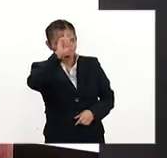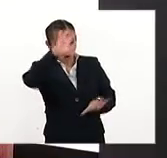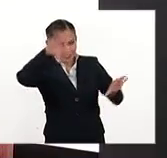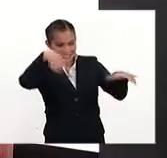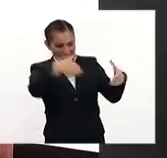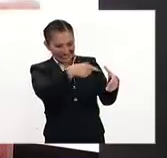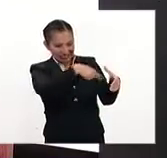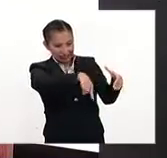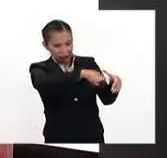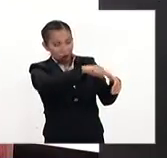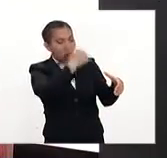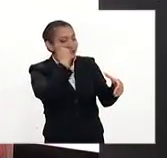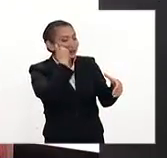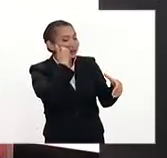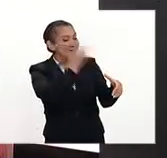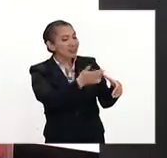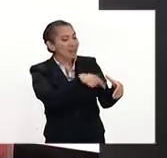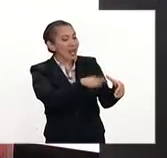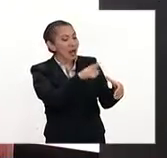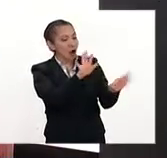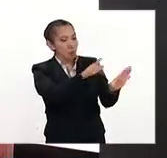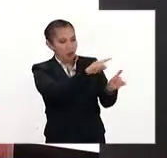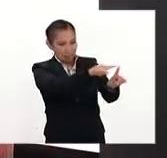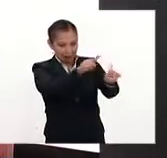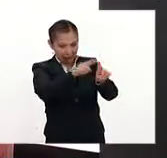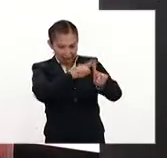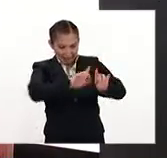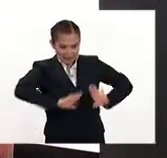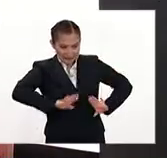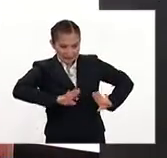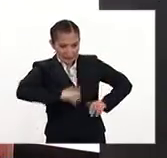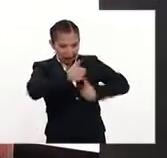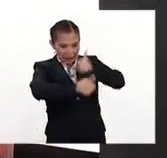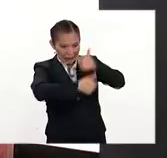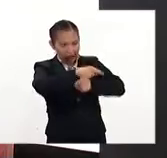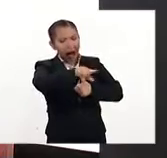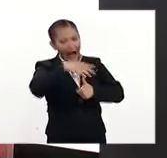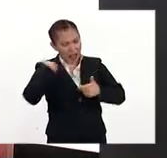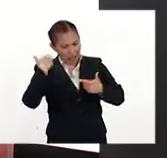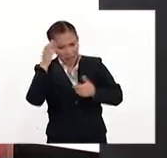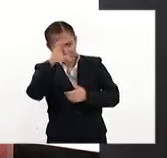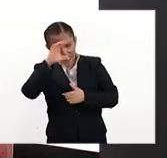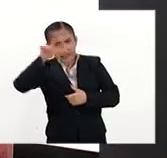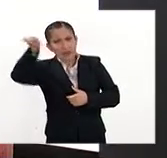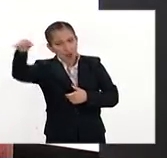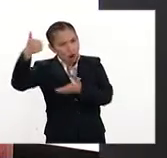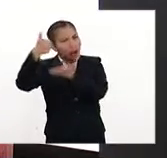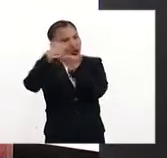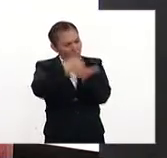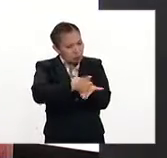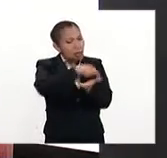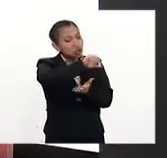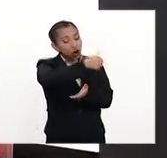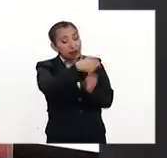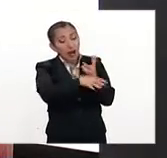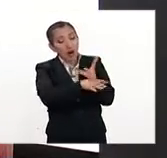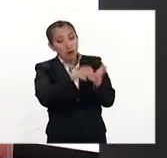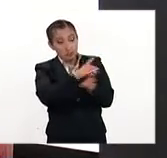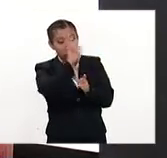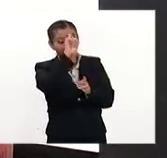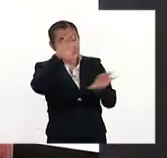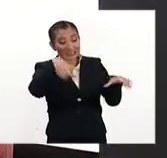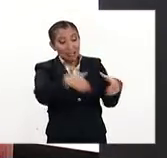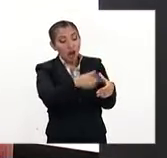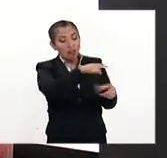trata de ser interdisciplinario. Entonces, bueno, sí tenemos la parte académica de los científicos. Otro punto importante, porque el